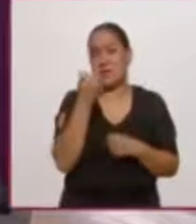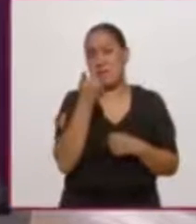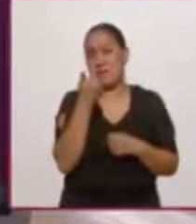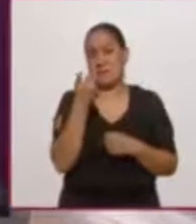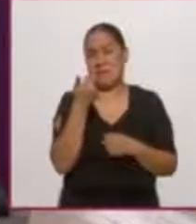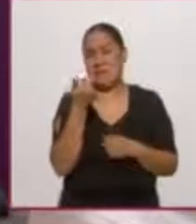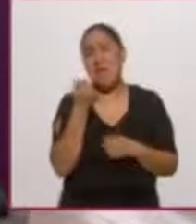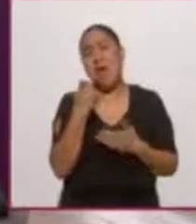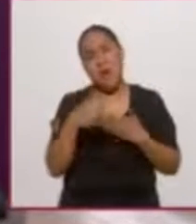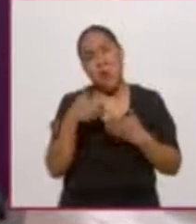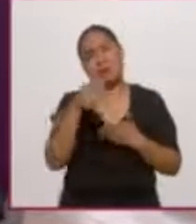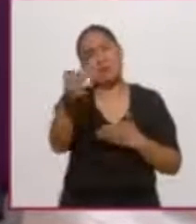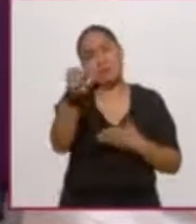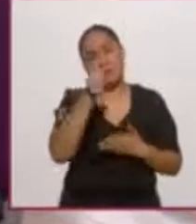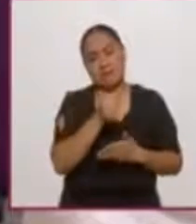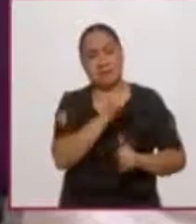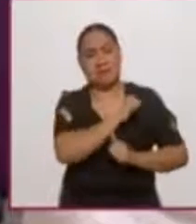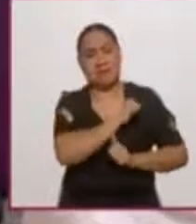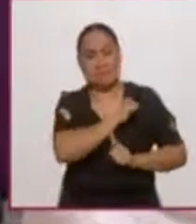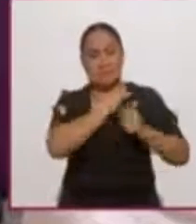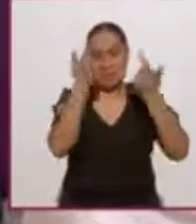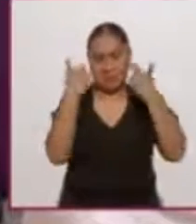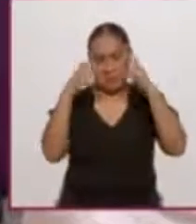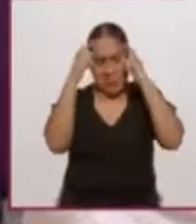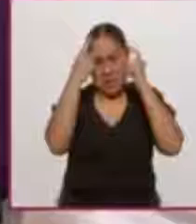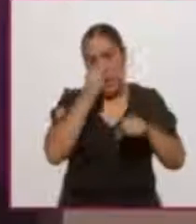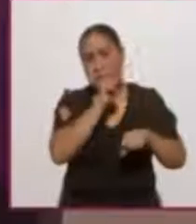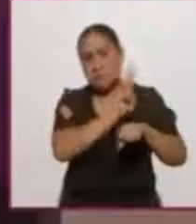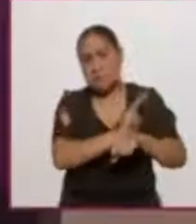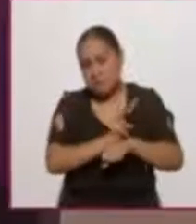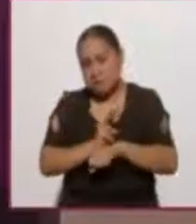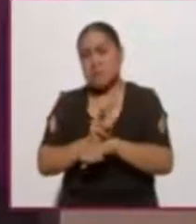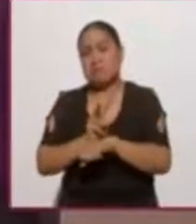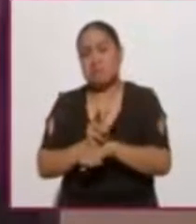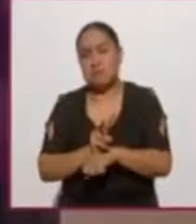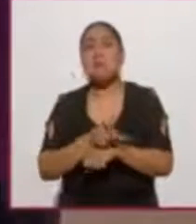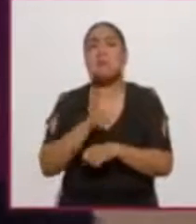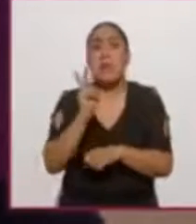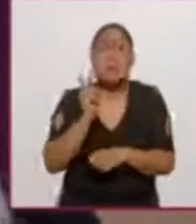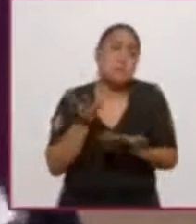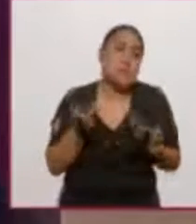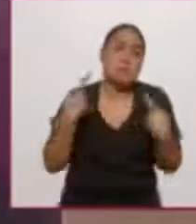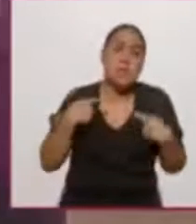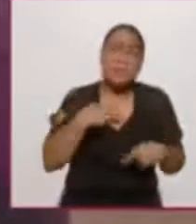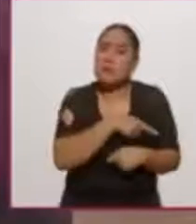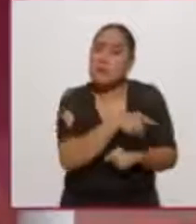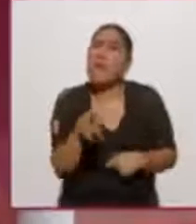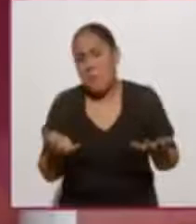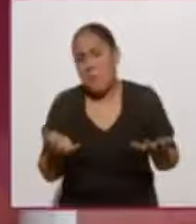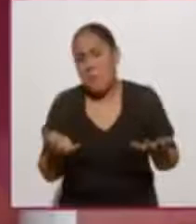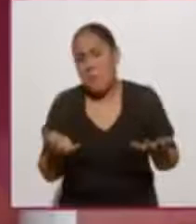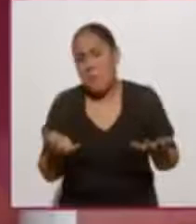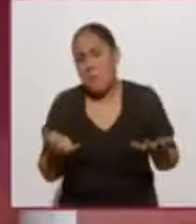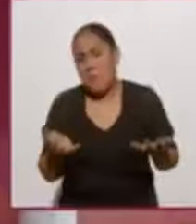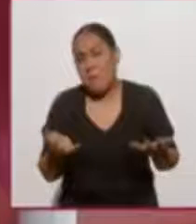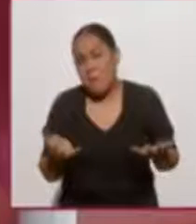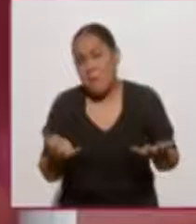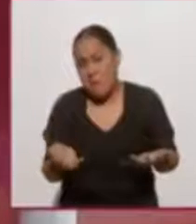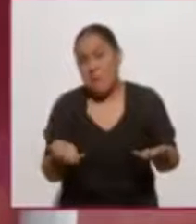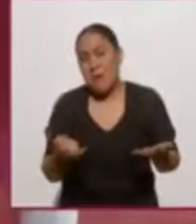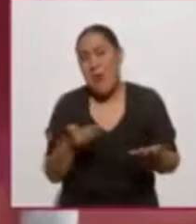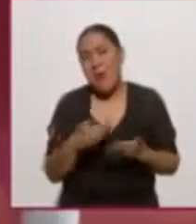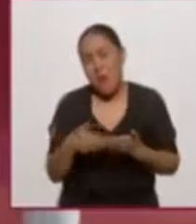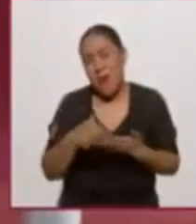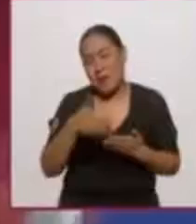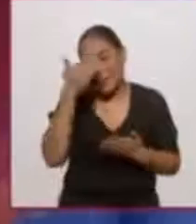Pero nuevamente yo creo que el público la está aceptando y que creo que está muy asesorada con la